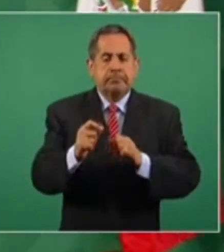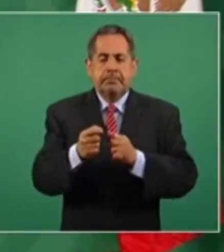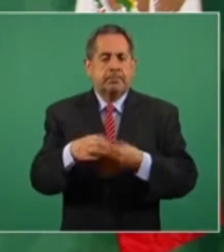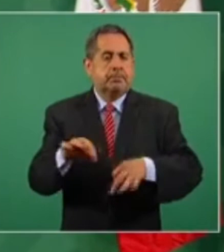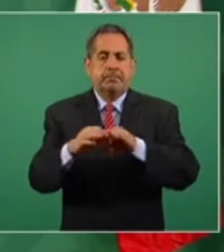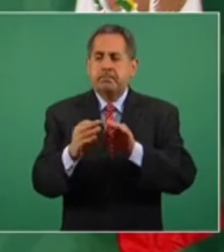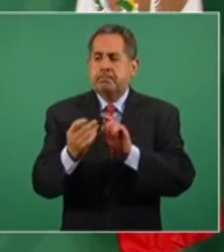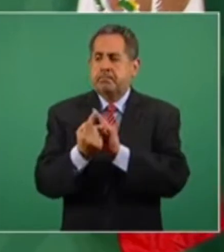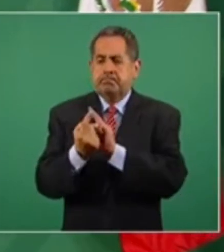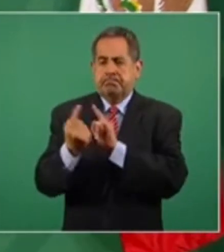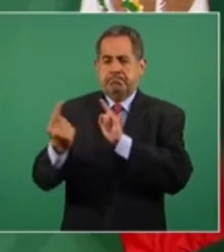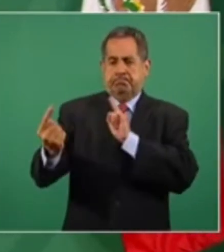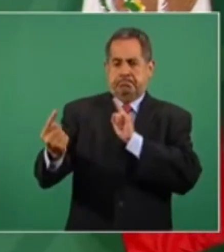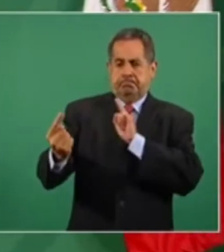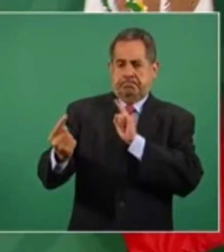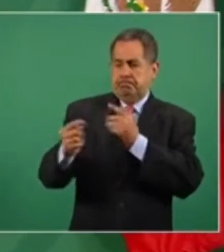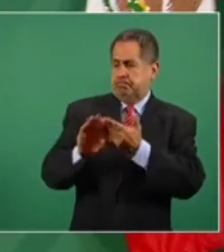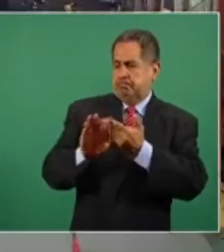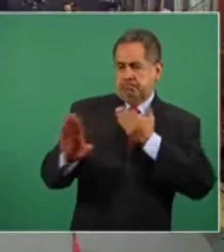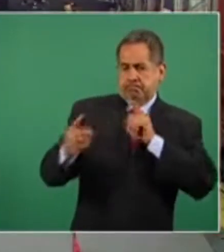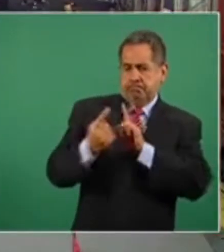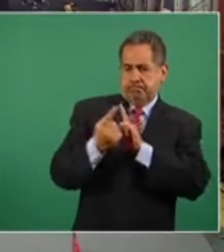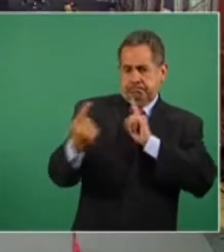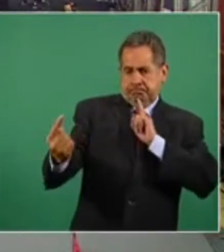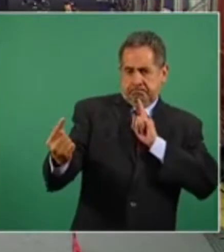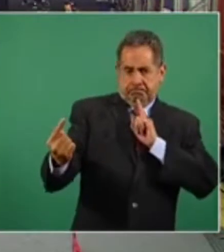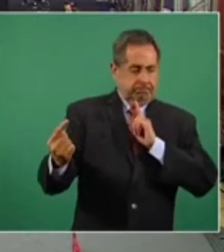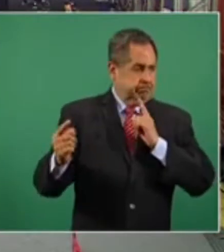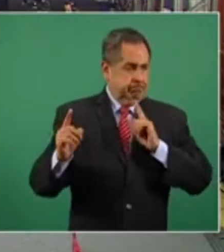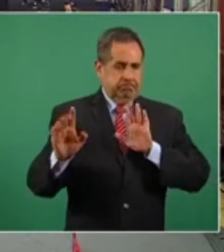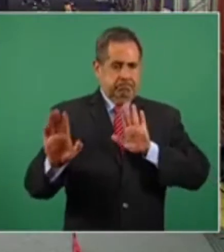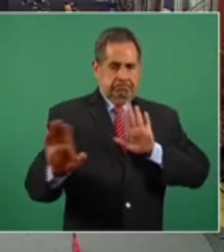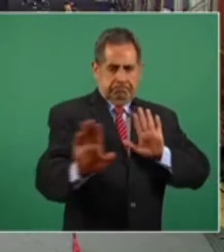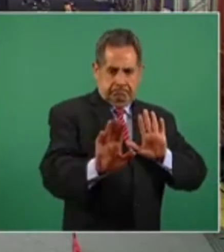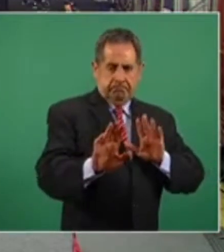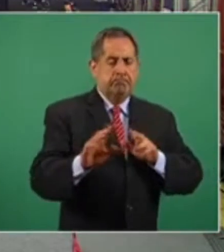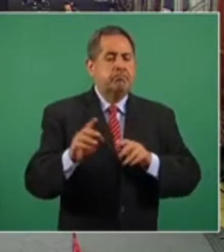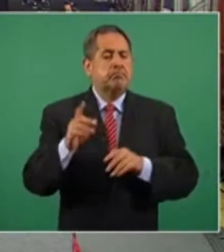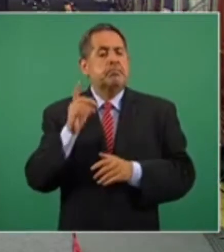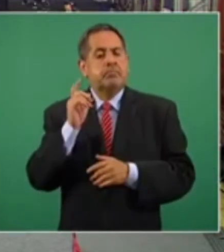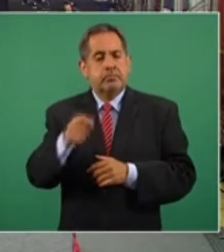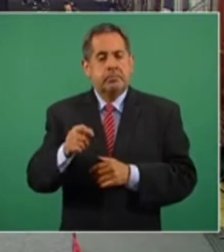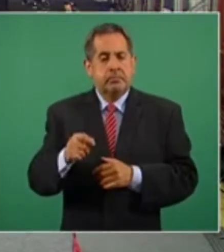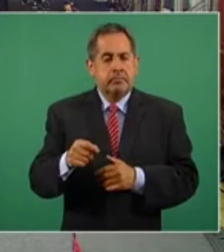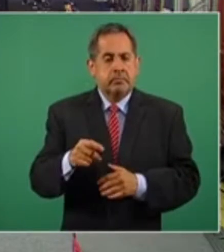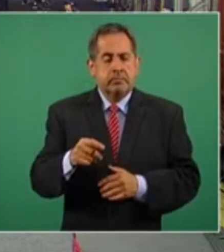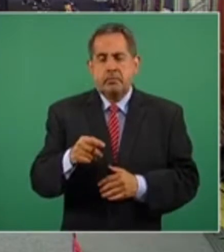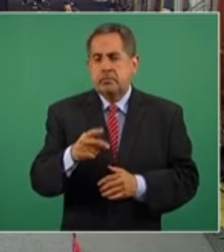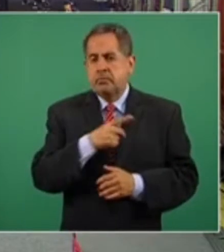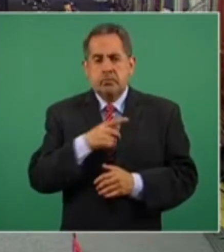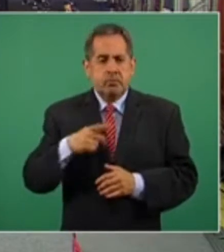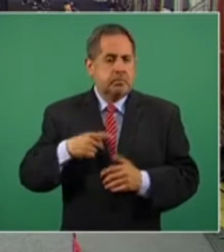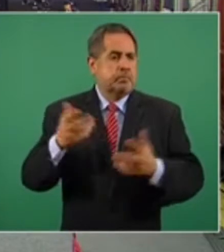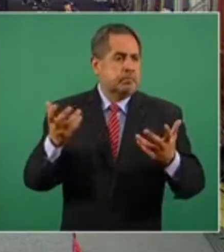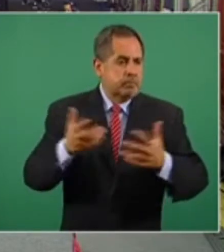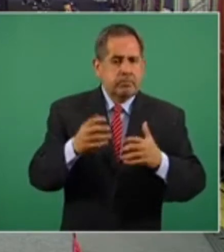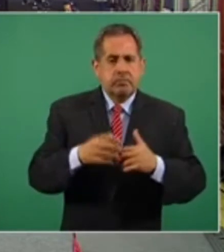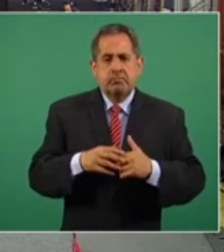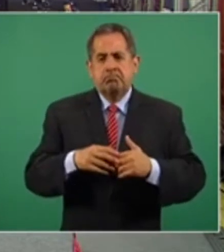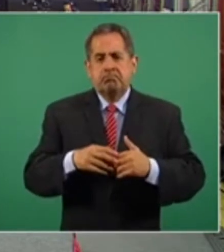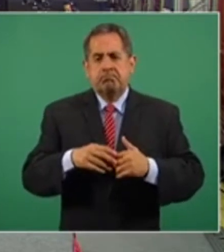sana distancia, el no hacer actos